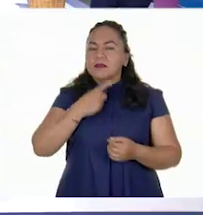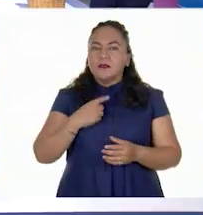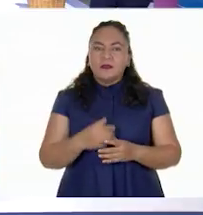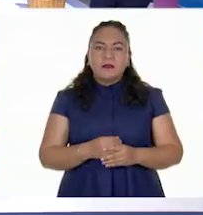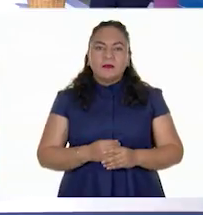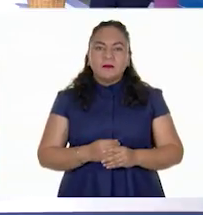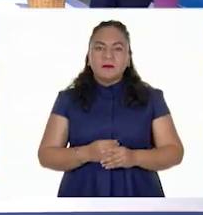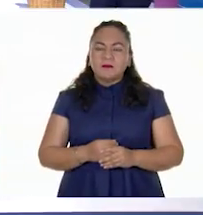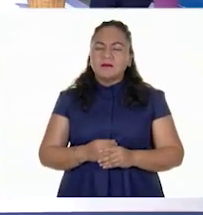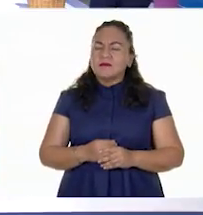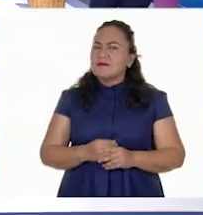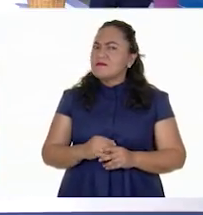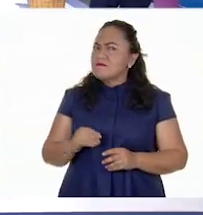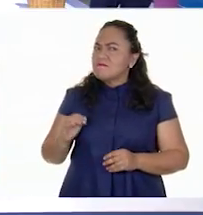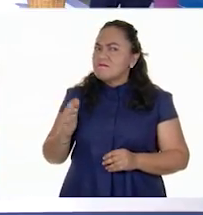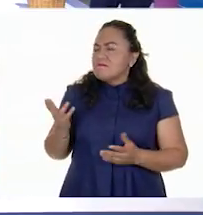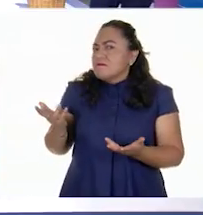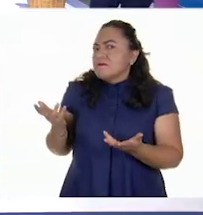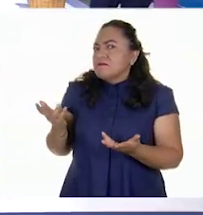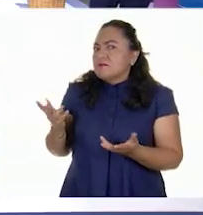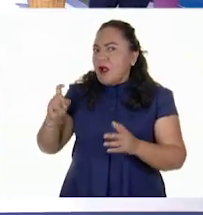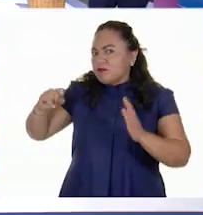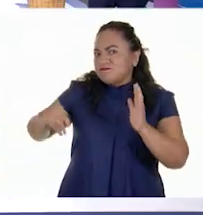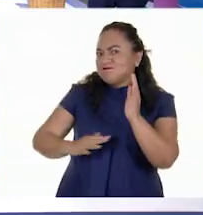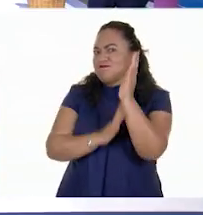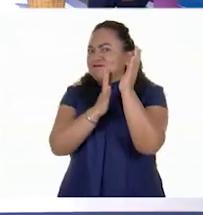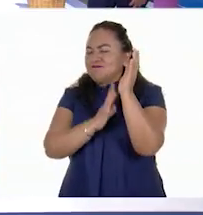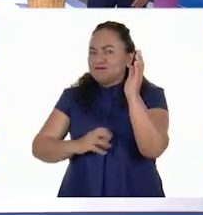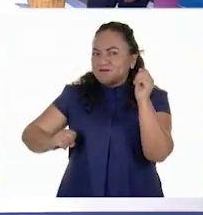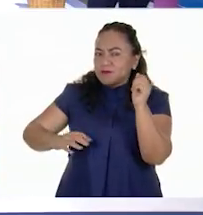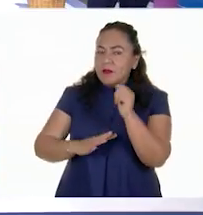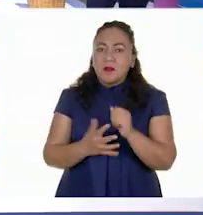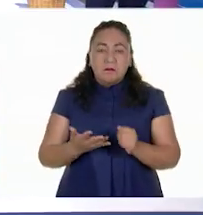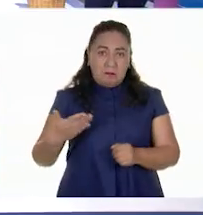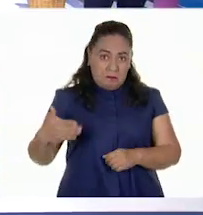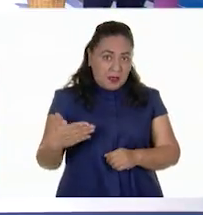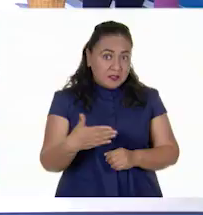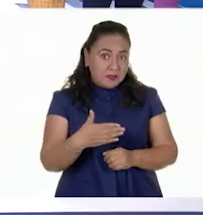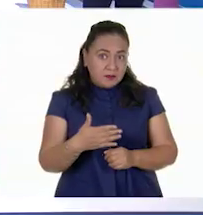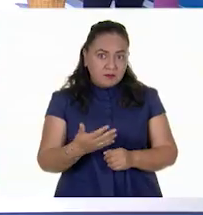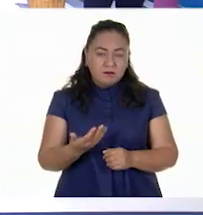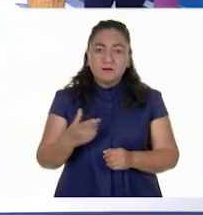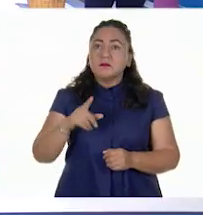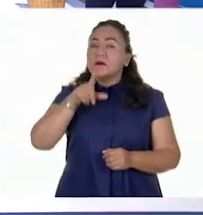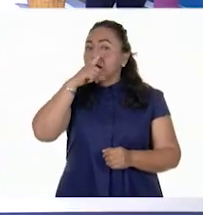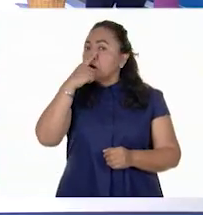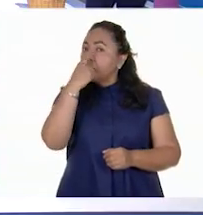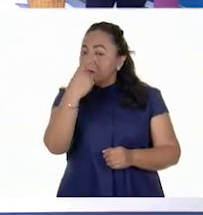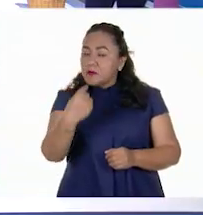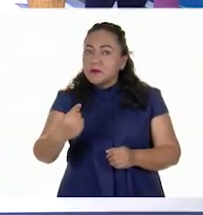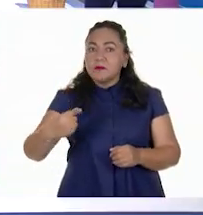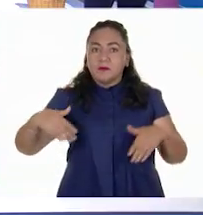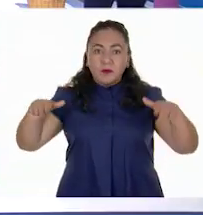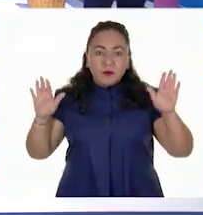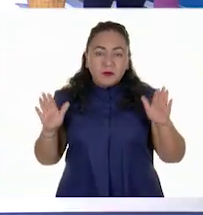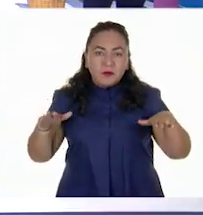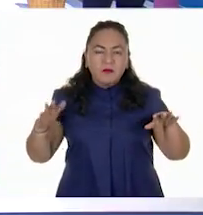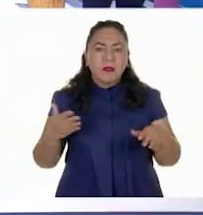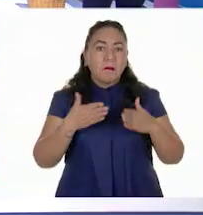A ver, bueno, olas, peces, gaviotas, barco,